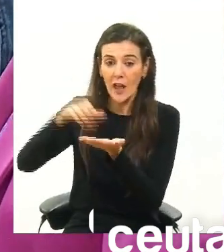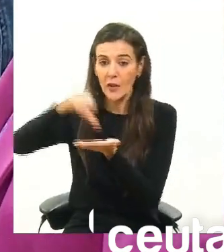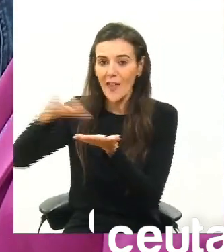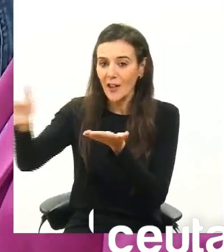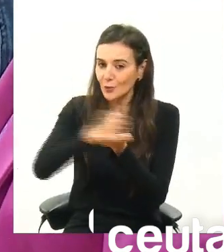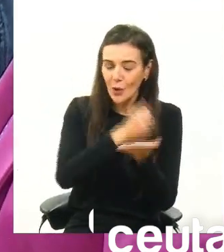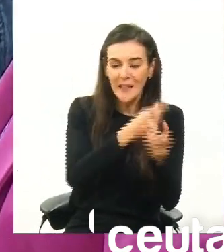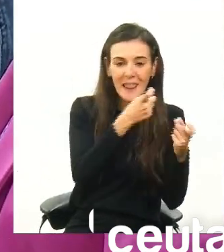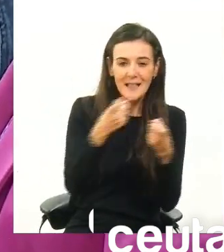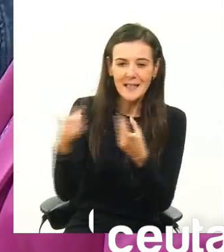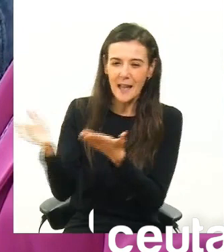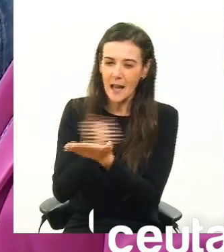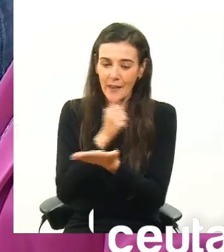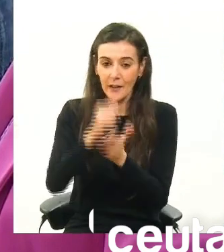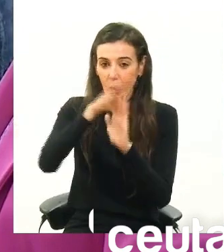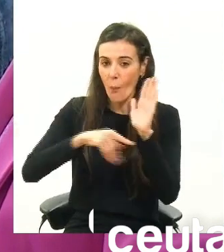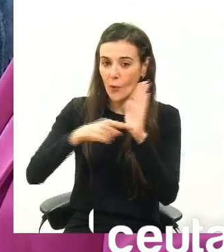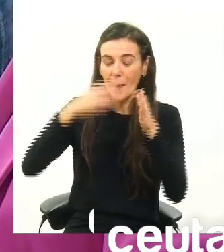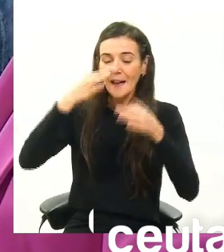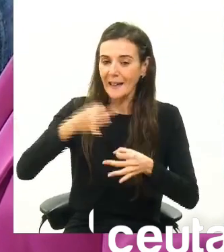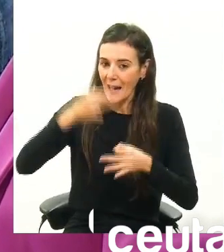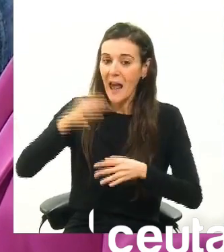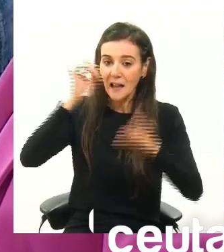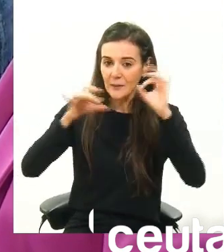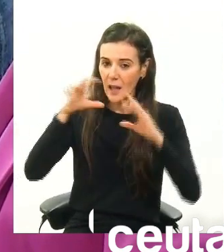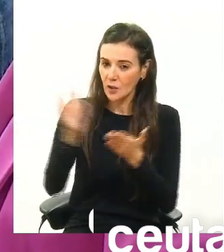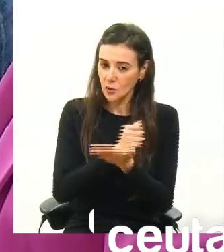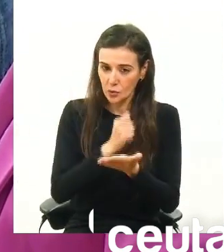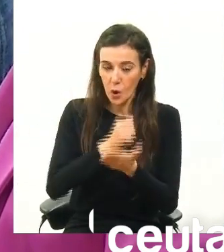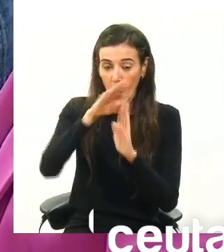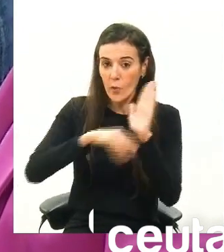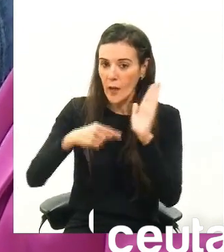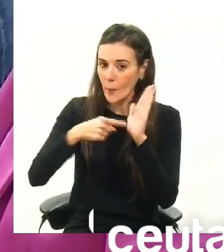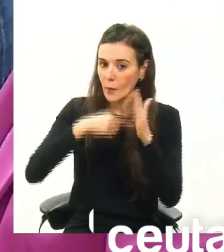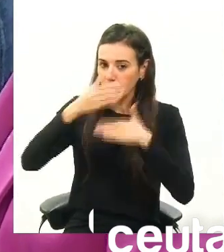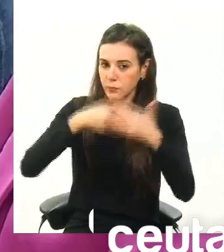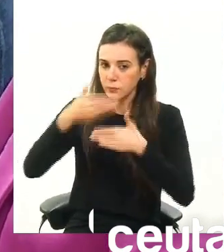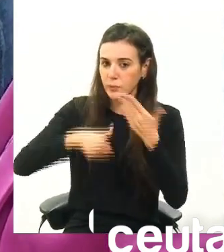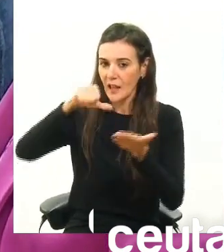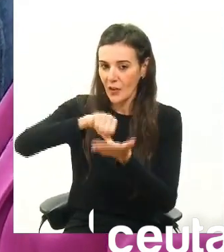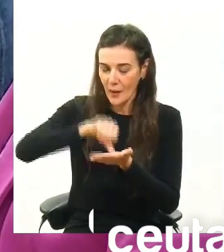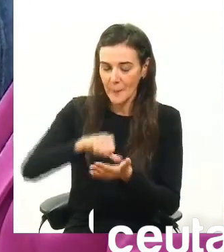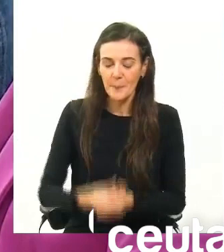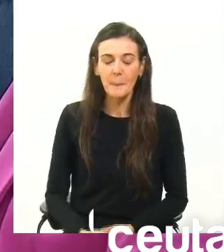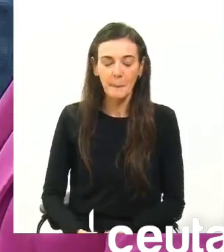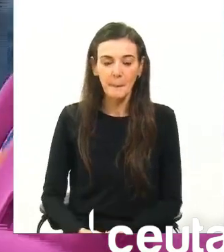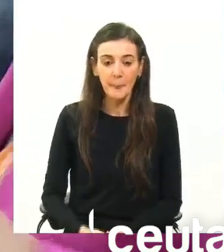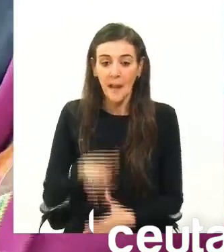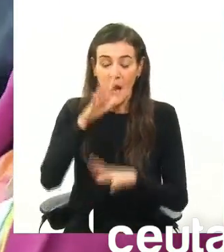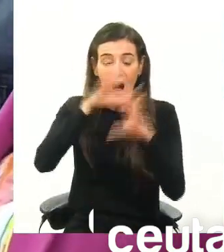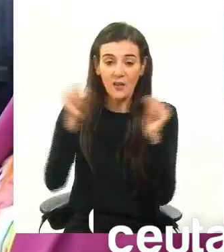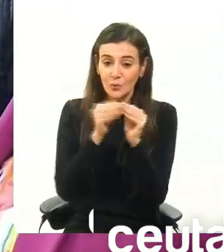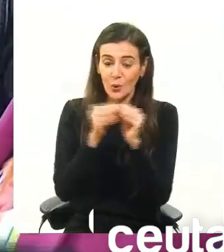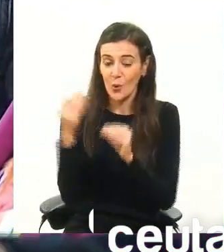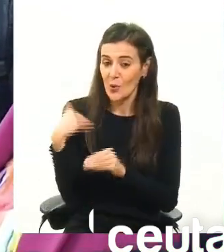Y de ahí la necesidad de un programa real de actividades y de una programación por parte de la ciudad. Y por todo lo